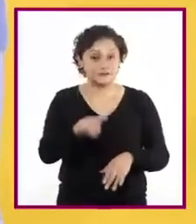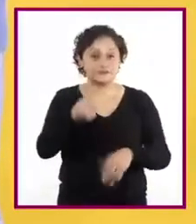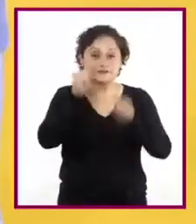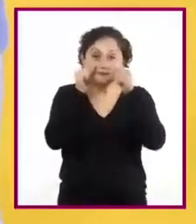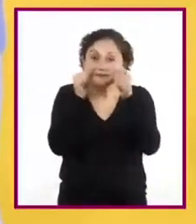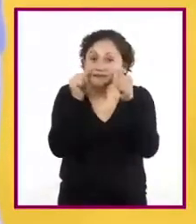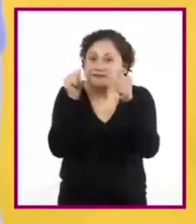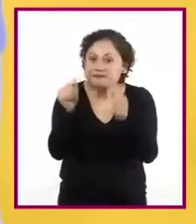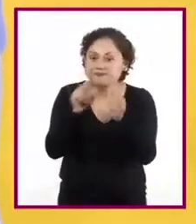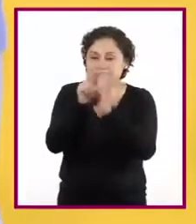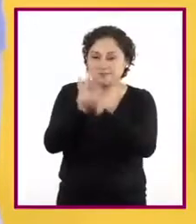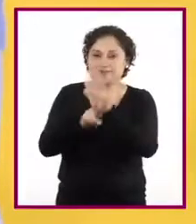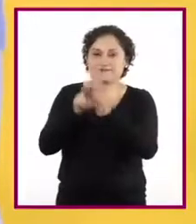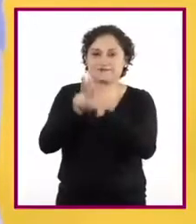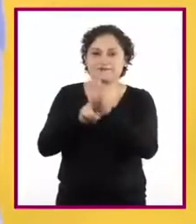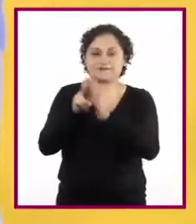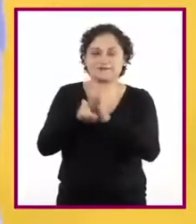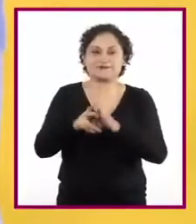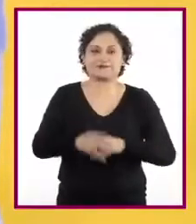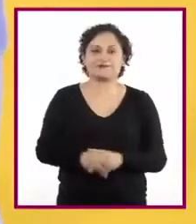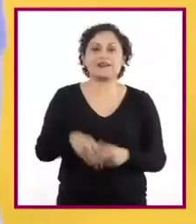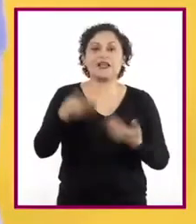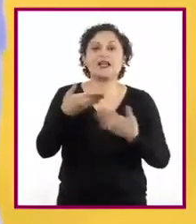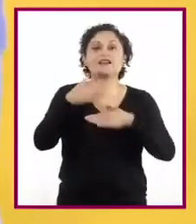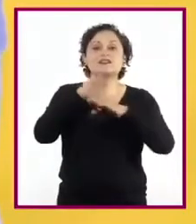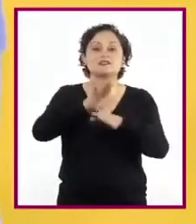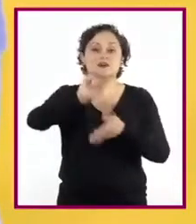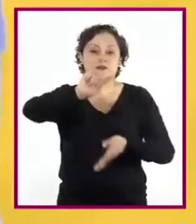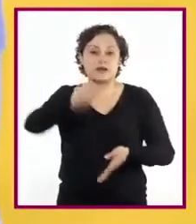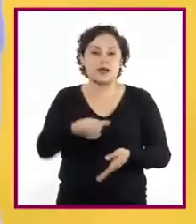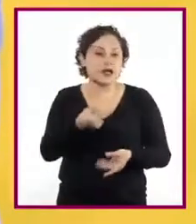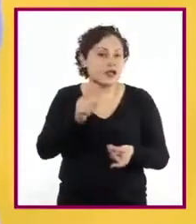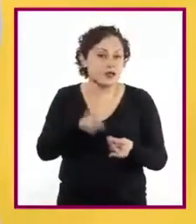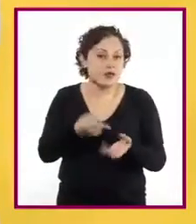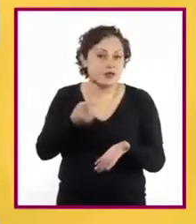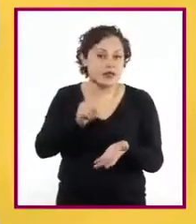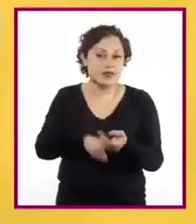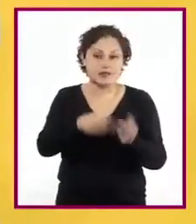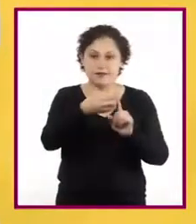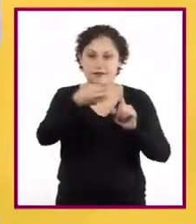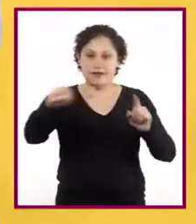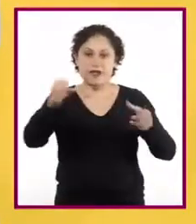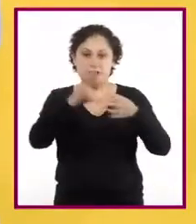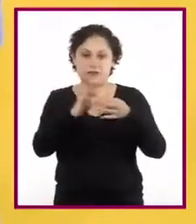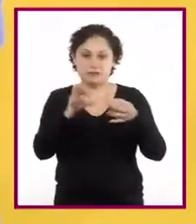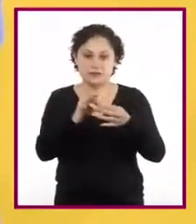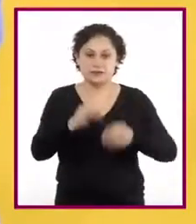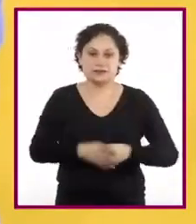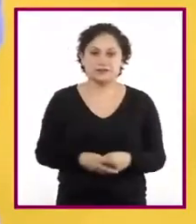presten atención al siguiente video, sobre el uso de la coma en una frase explicativa.